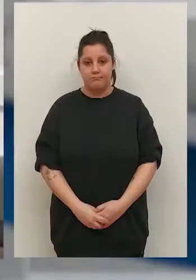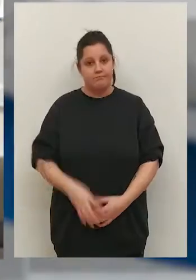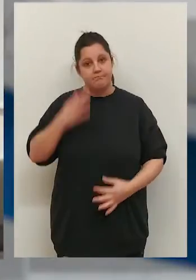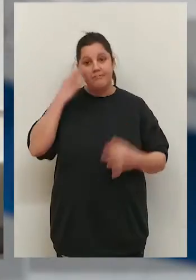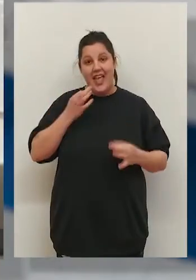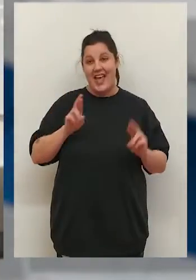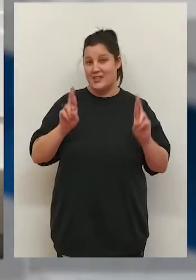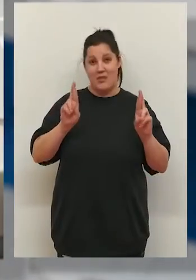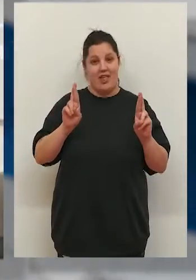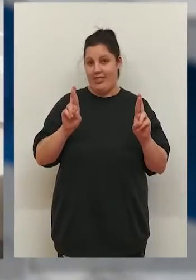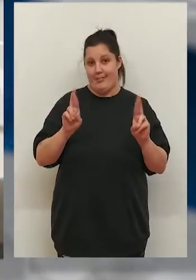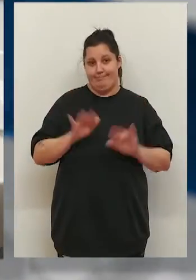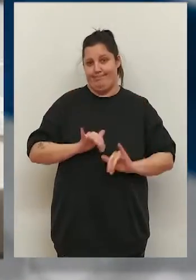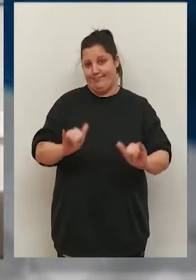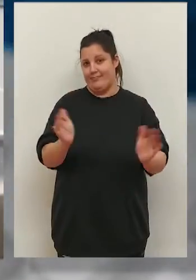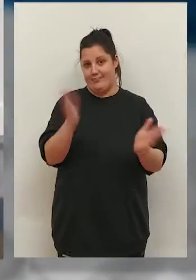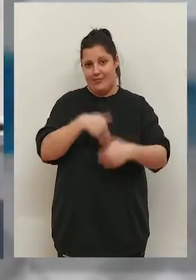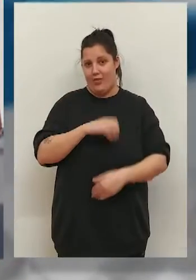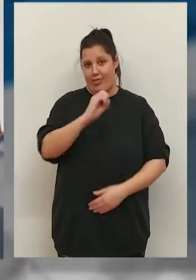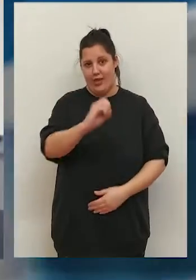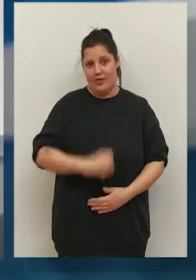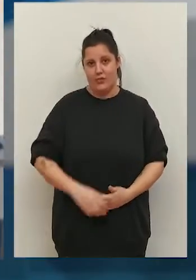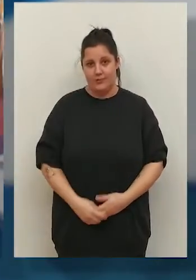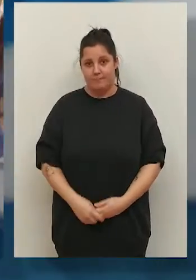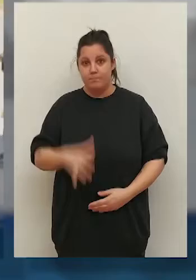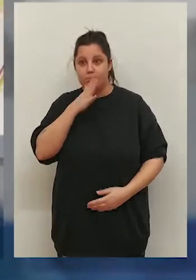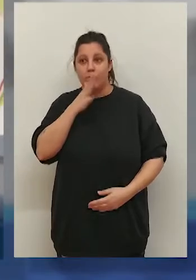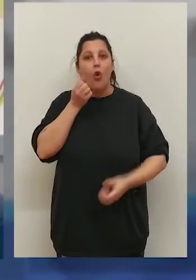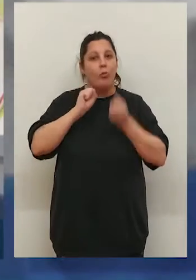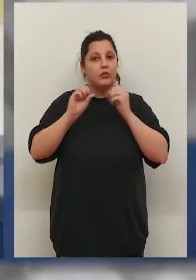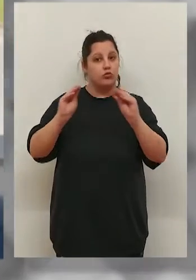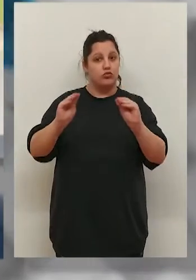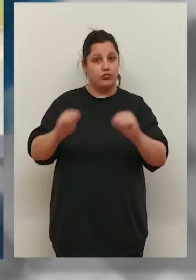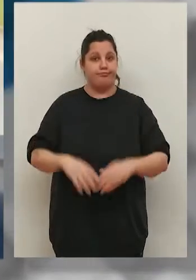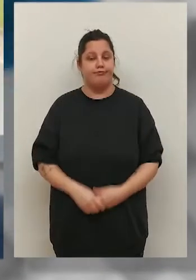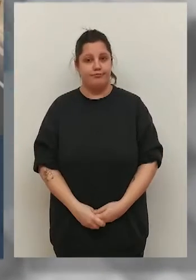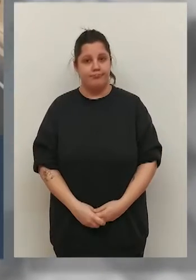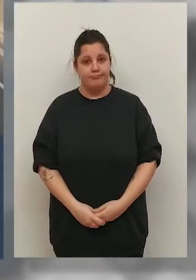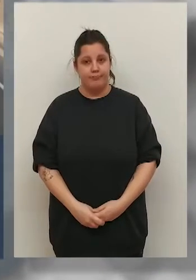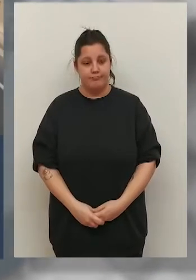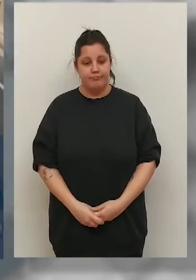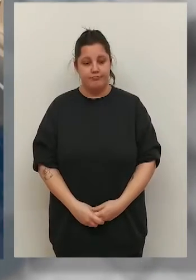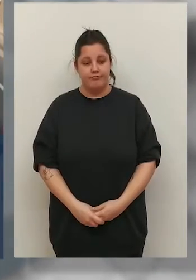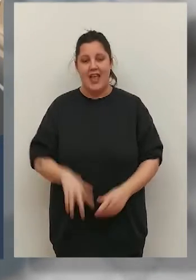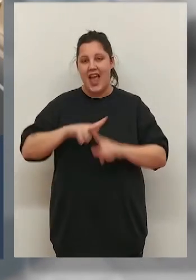No, no tengo, no, la verdad, esperanza, esperanza no tengo ninguna por cómo se están comportando.